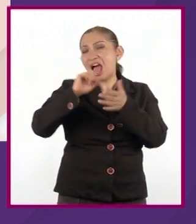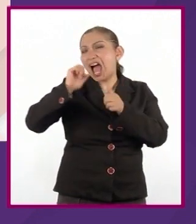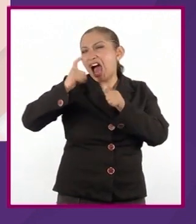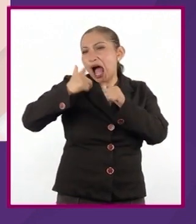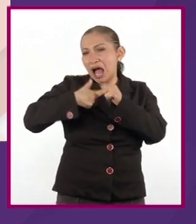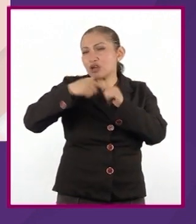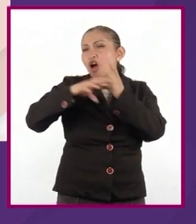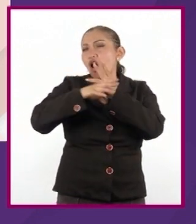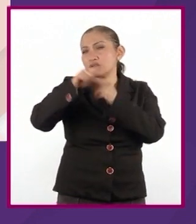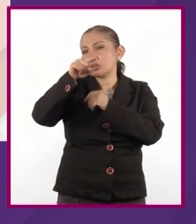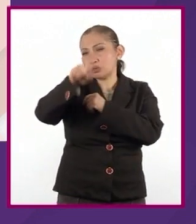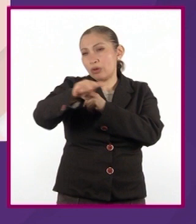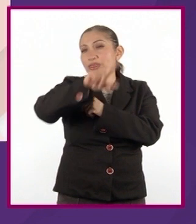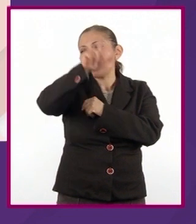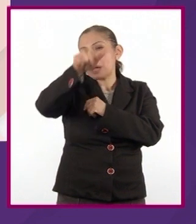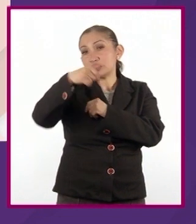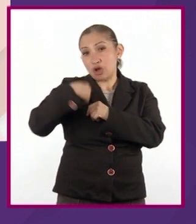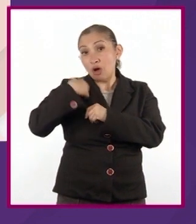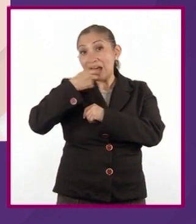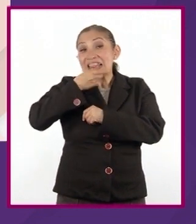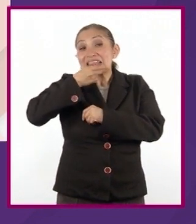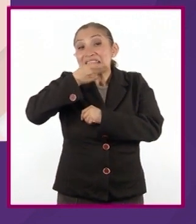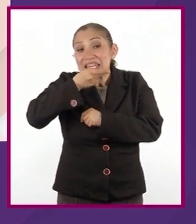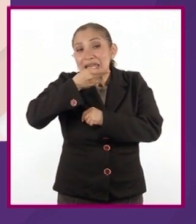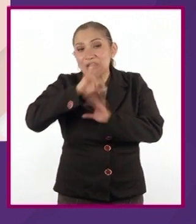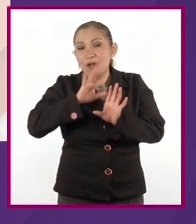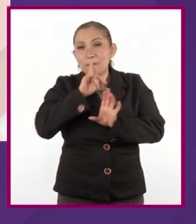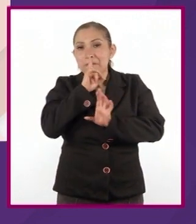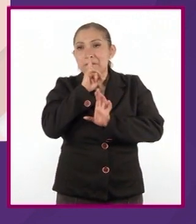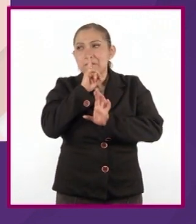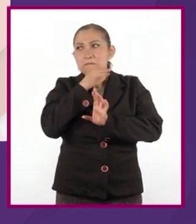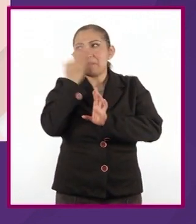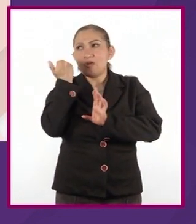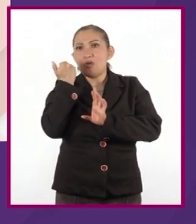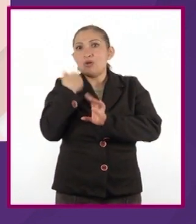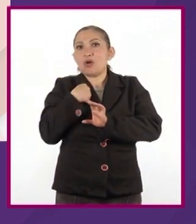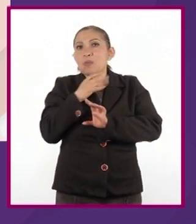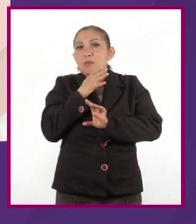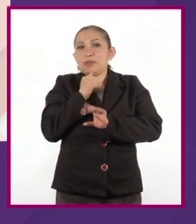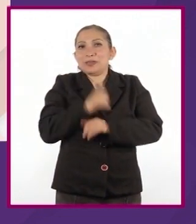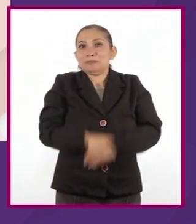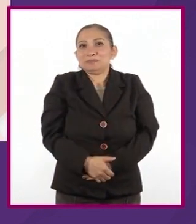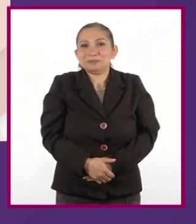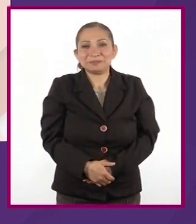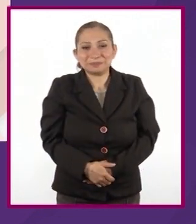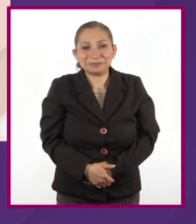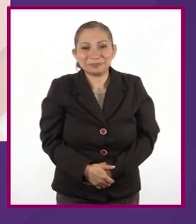de esas cosas que a ratos quise contarte y no supe o no me atreví.